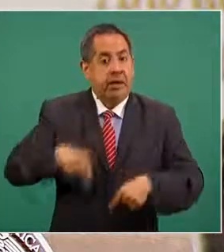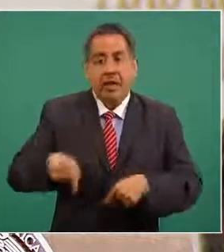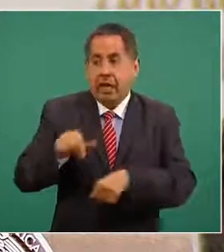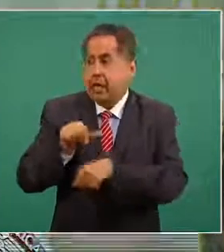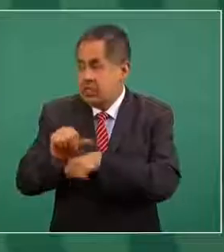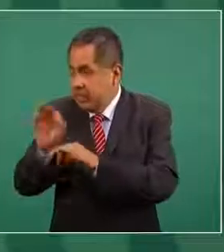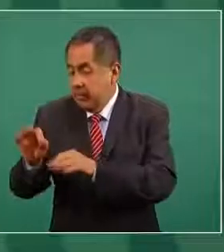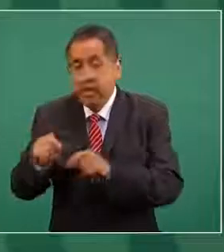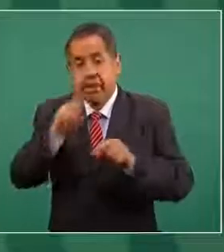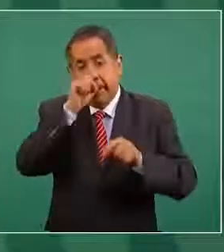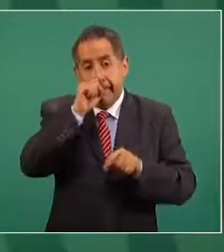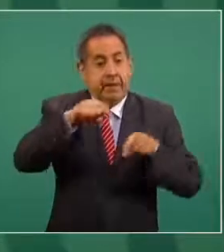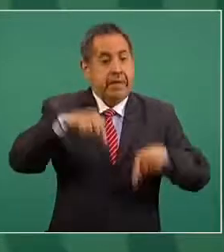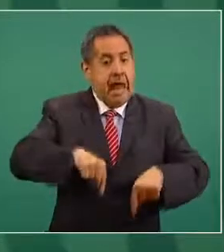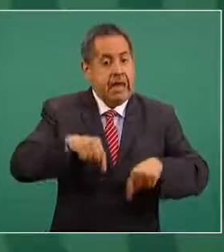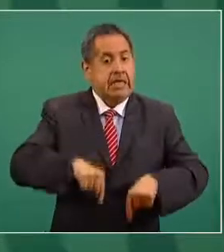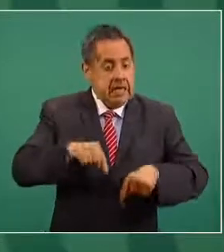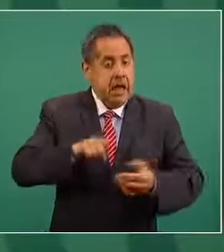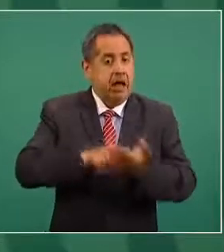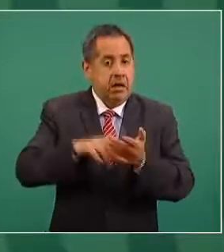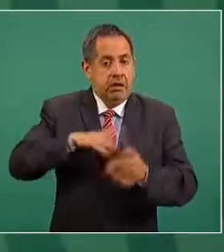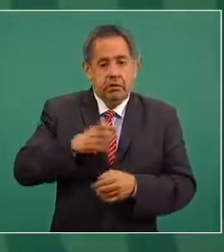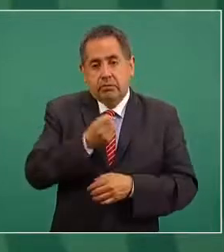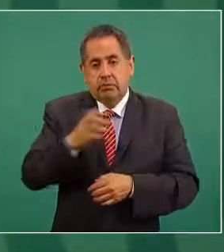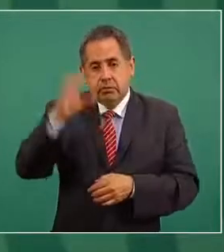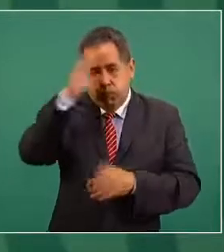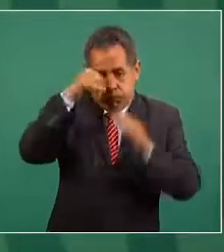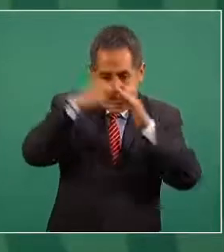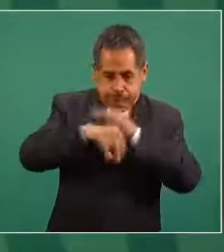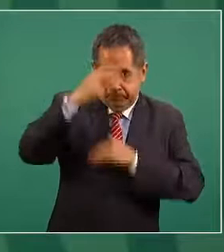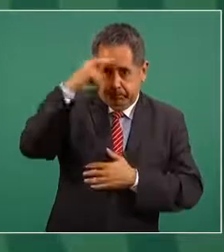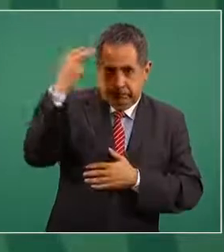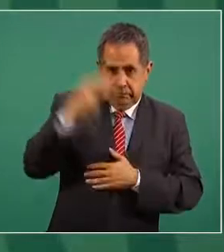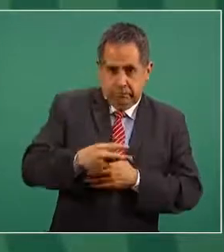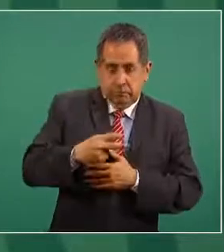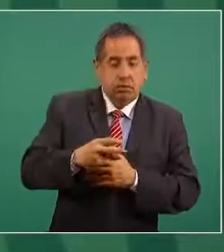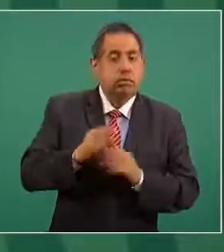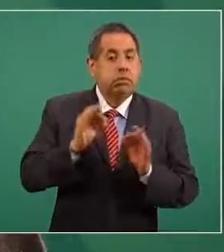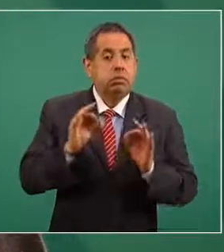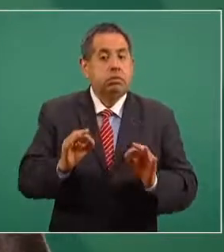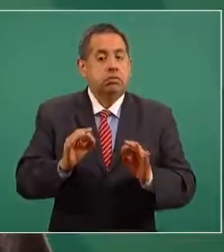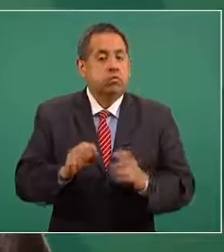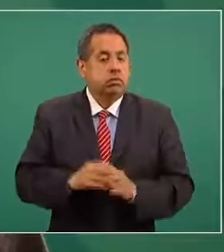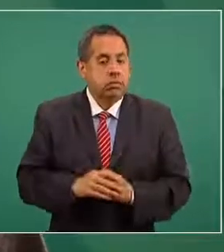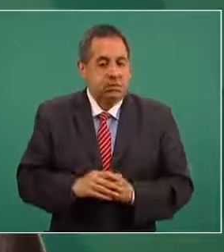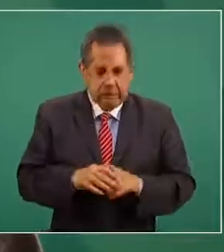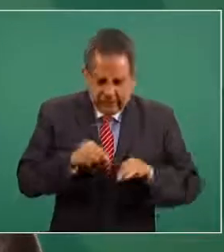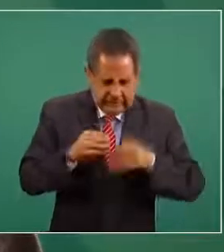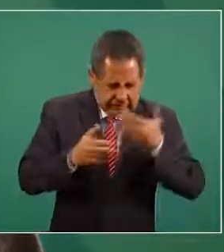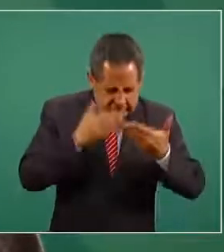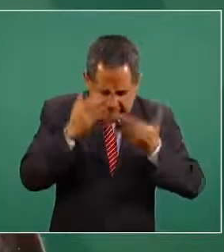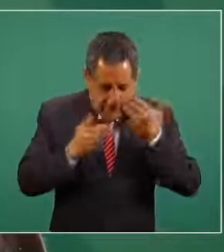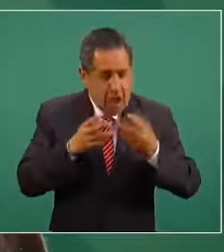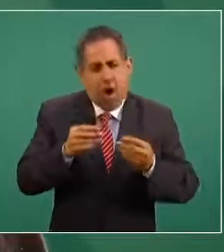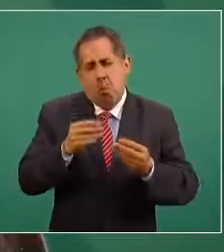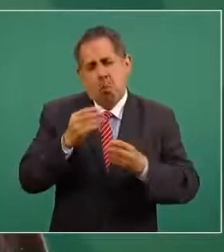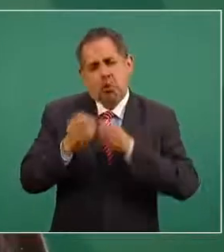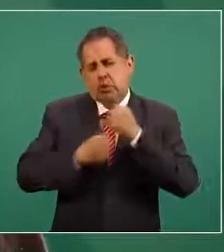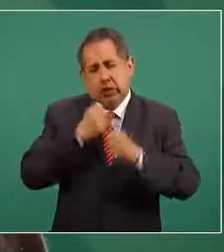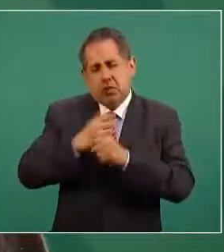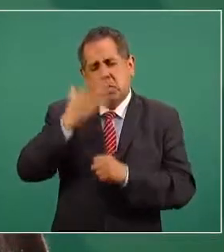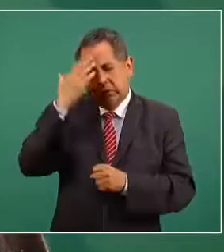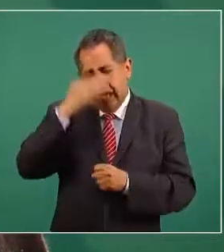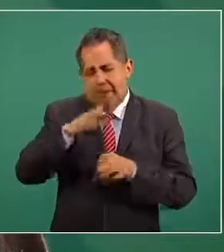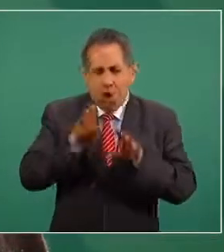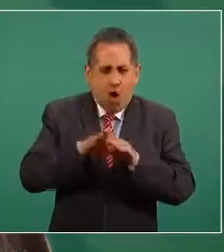una importante experiencia con científicos mexicanos que han trabajado por muchos años en este tipo